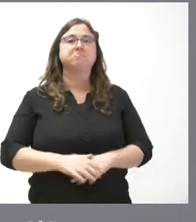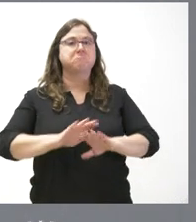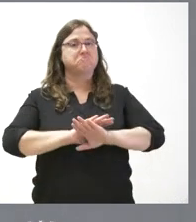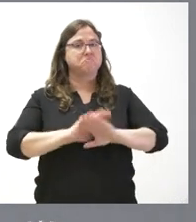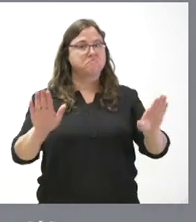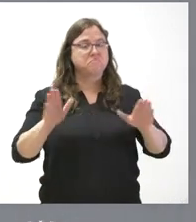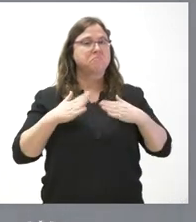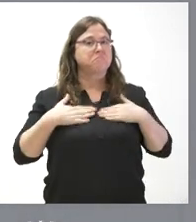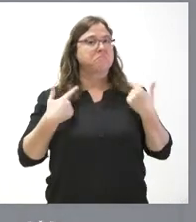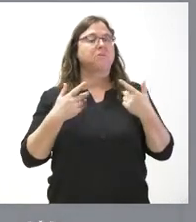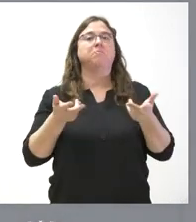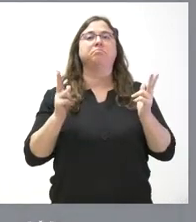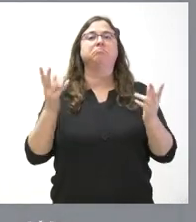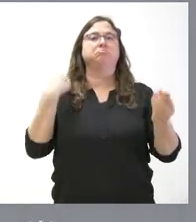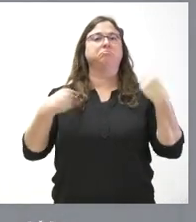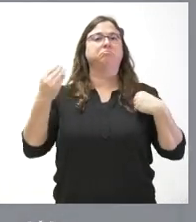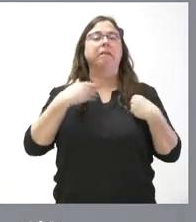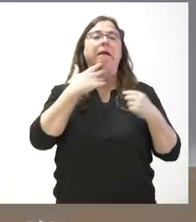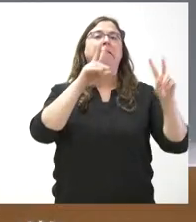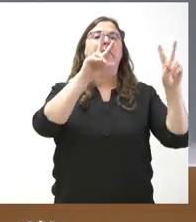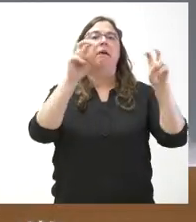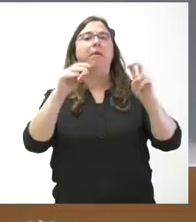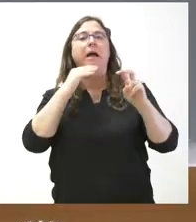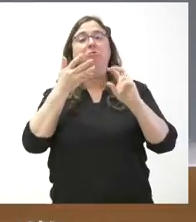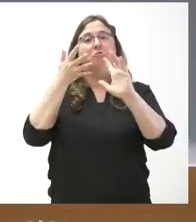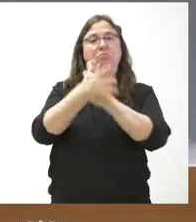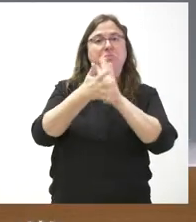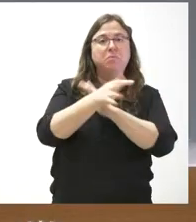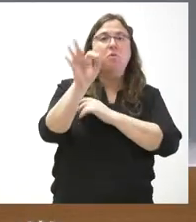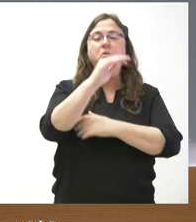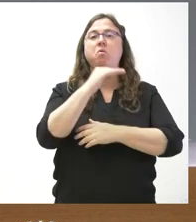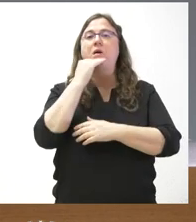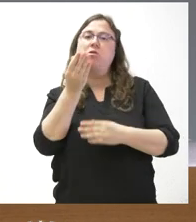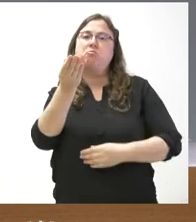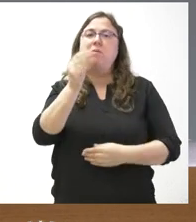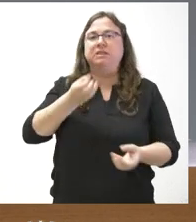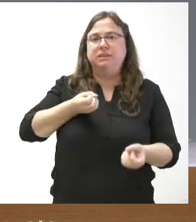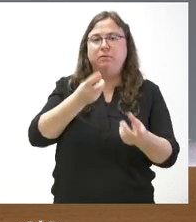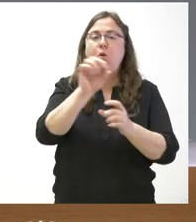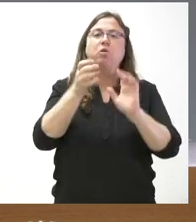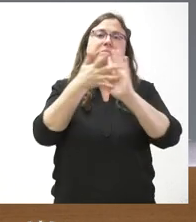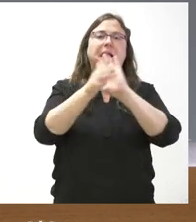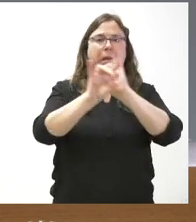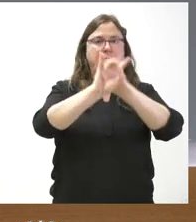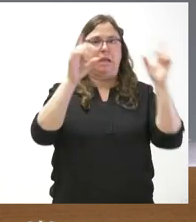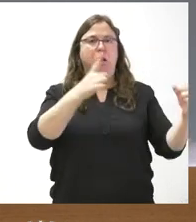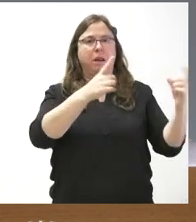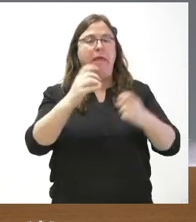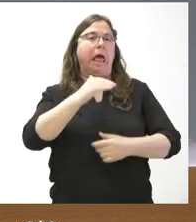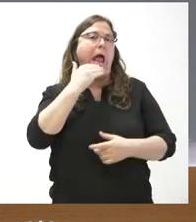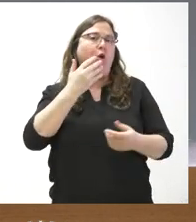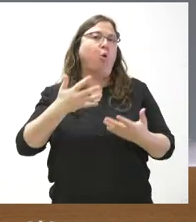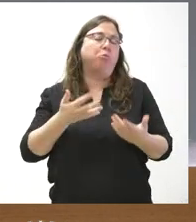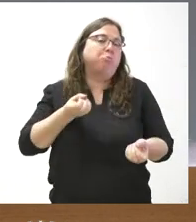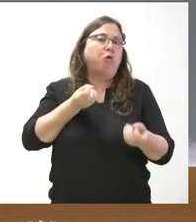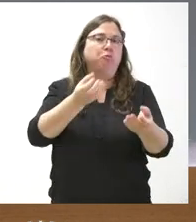disposición, por si hubiera algunos asuntos de los que hemos comentado que requirieran alguna información adicional o alguna aclaración o algún comentario o